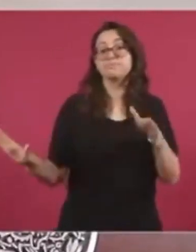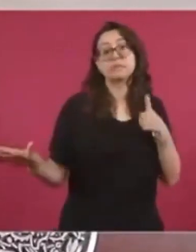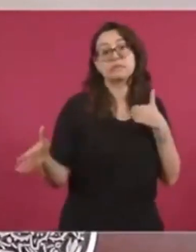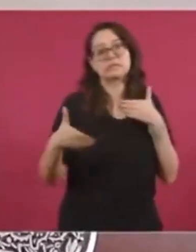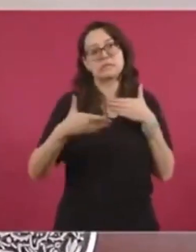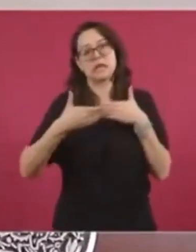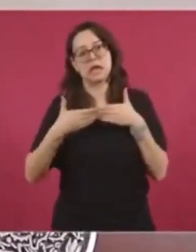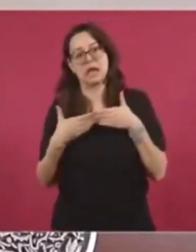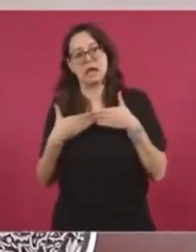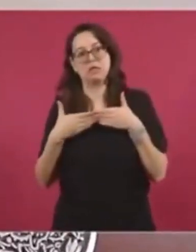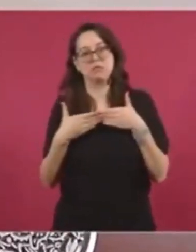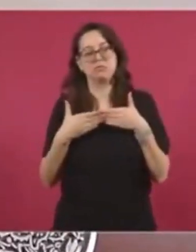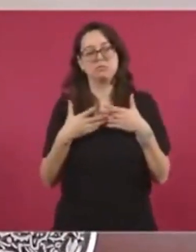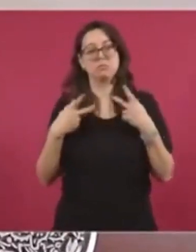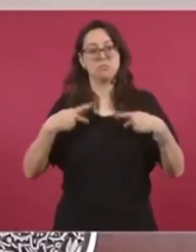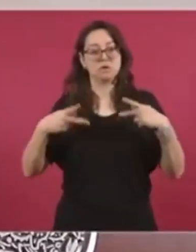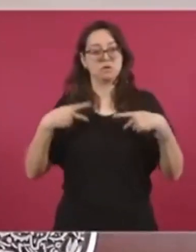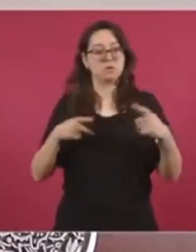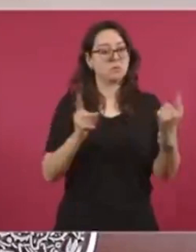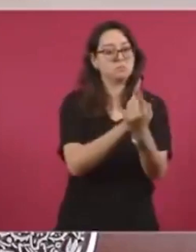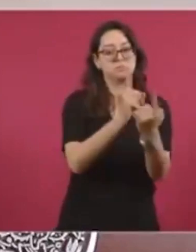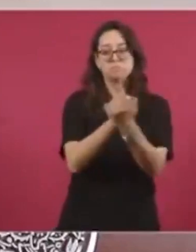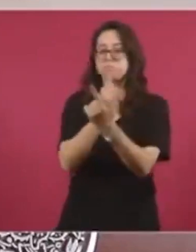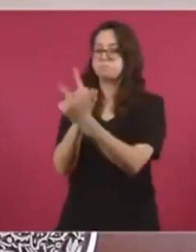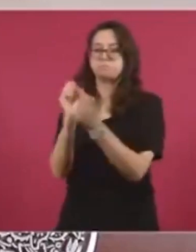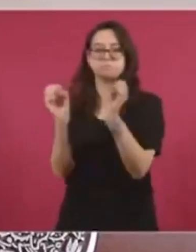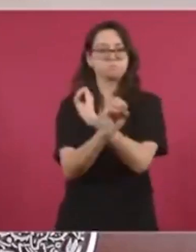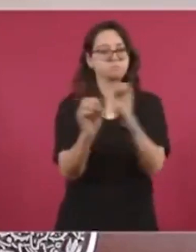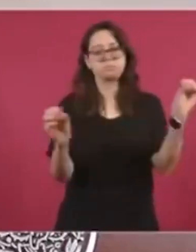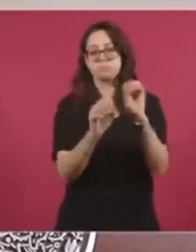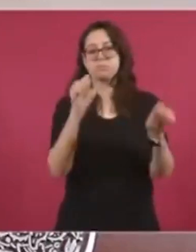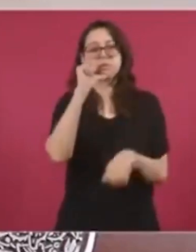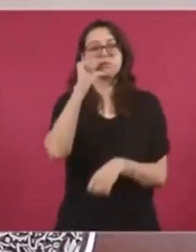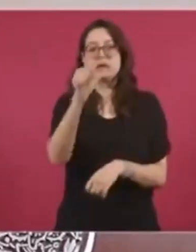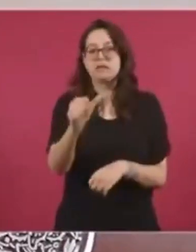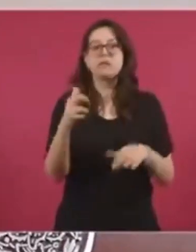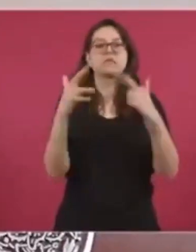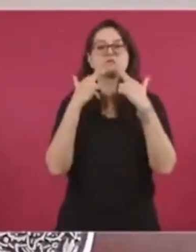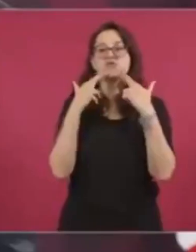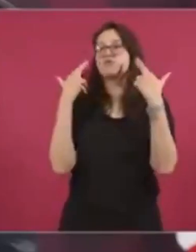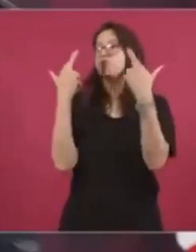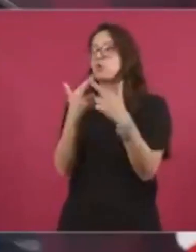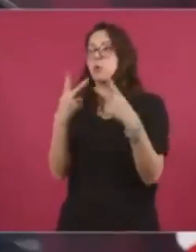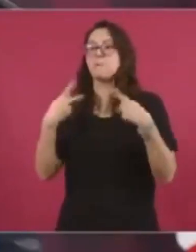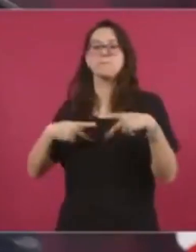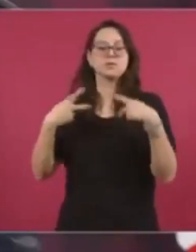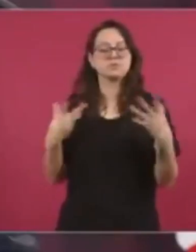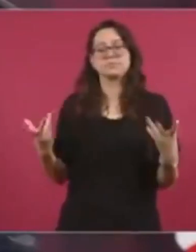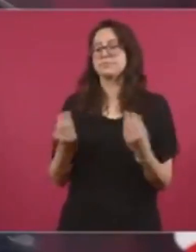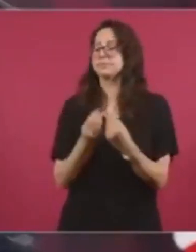con ciudadanos, sin reuniones con ciudadanos,